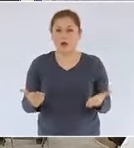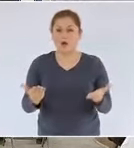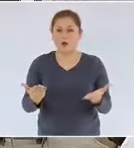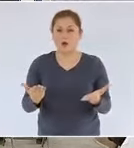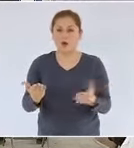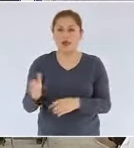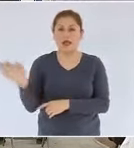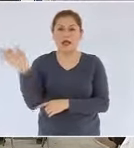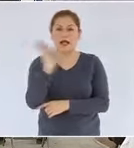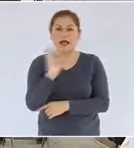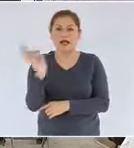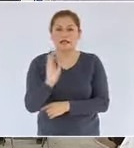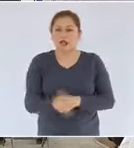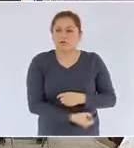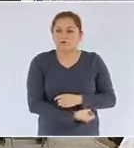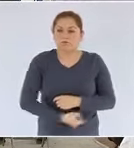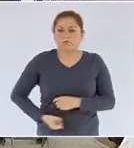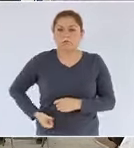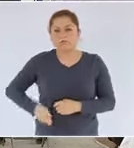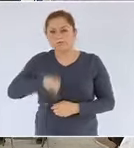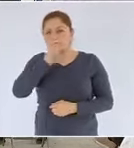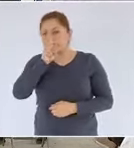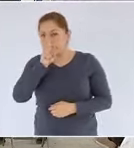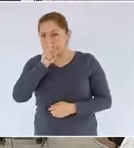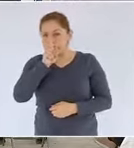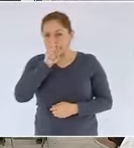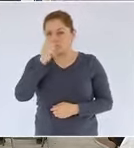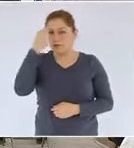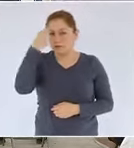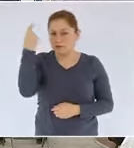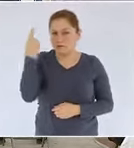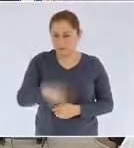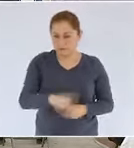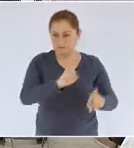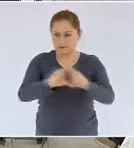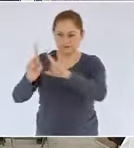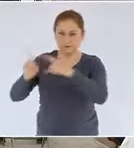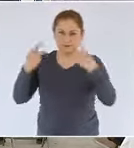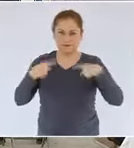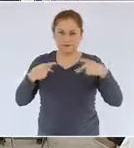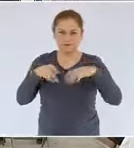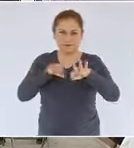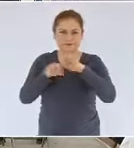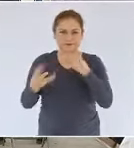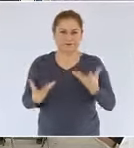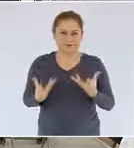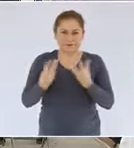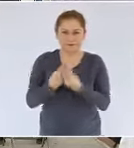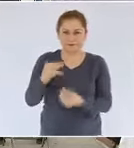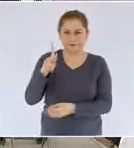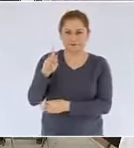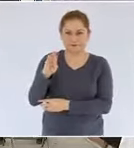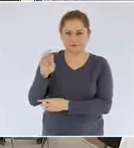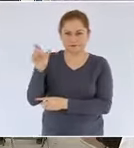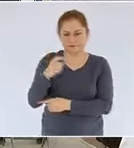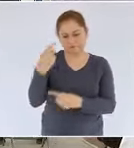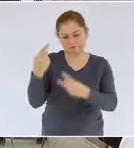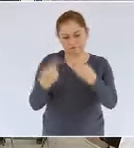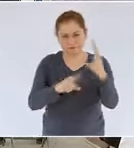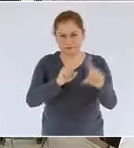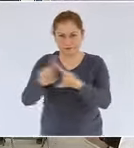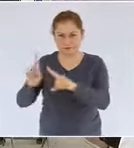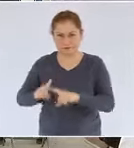discrecionalidad en la atención a prestadores de servicio y proveedores. Se